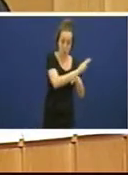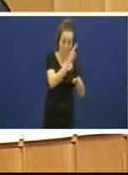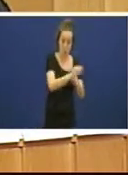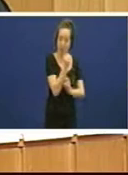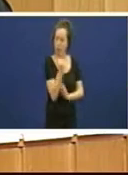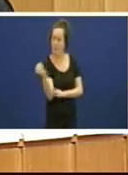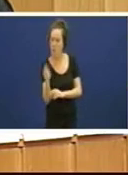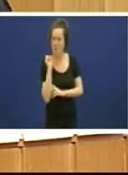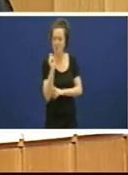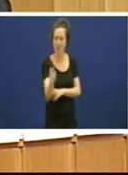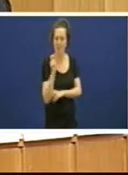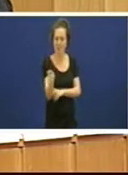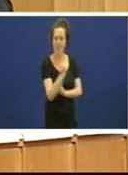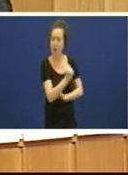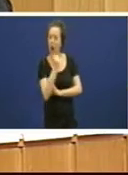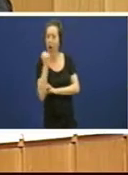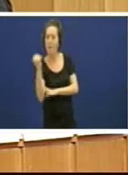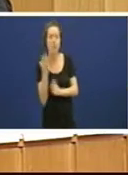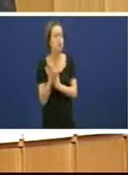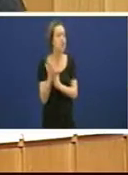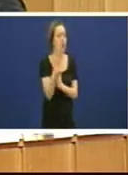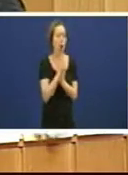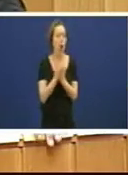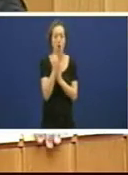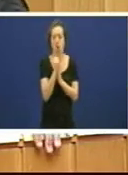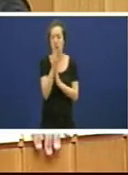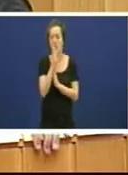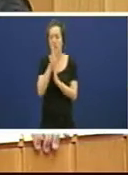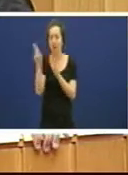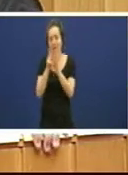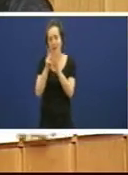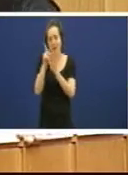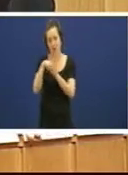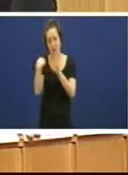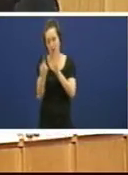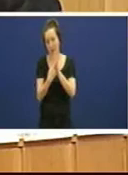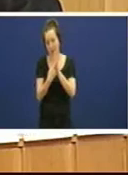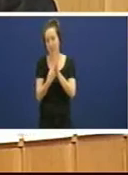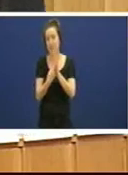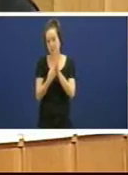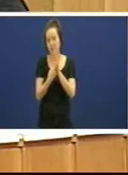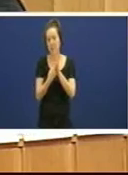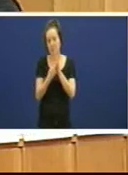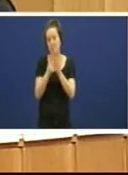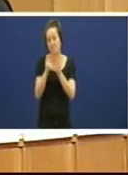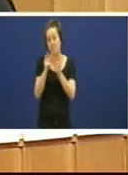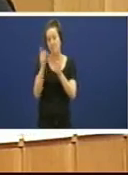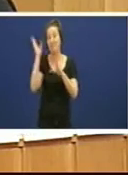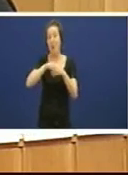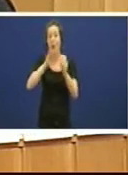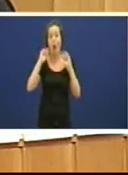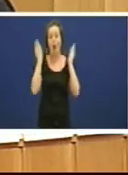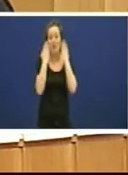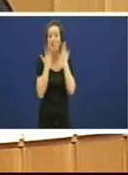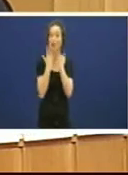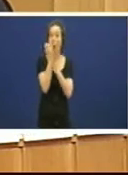voto favorable coa súa abstención todos e cada un destes decreto lei da convalidación destes decretos lei no Congreso todos